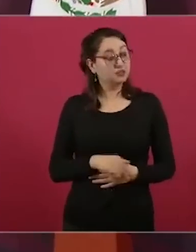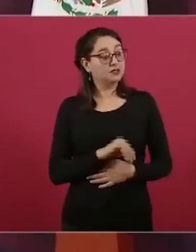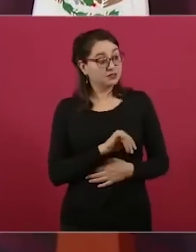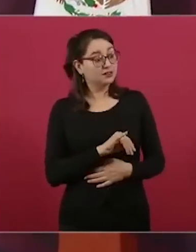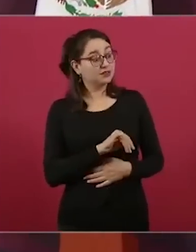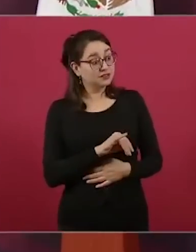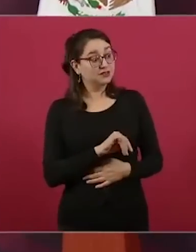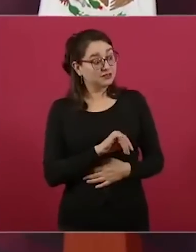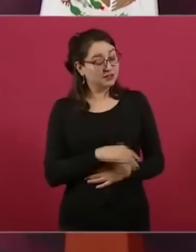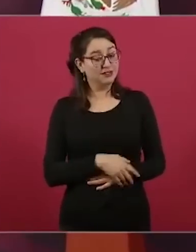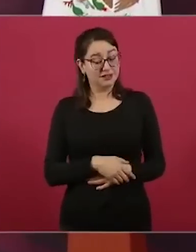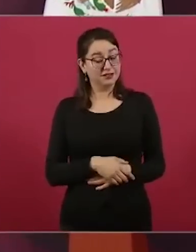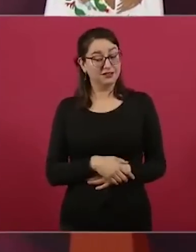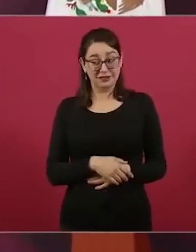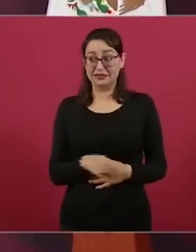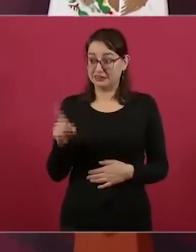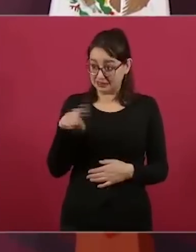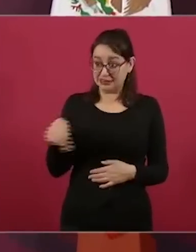aceptan,